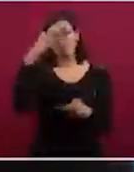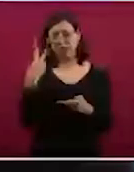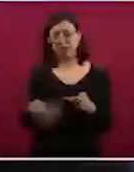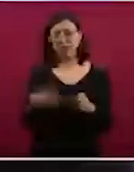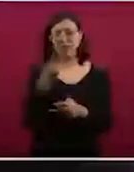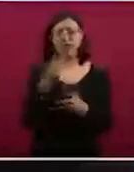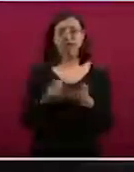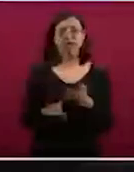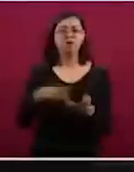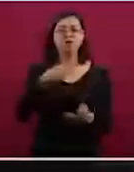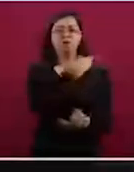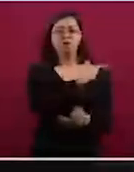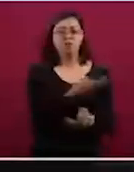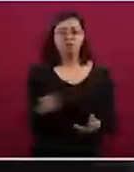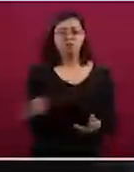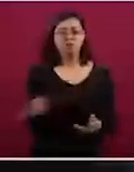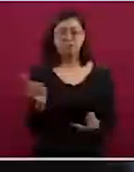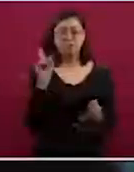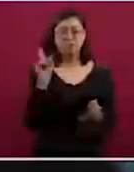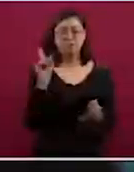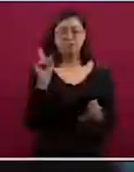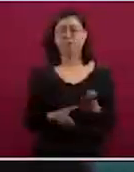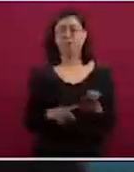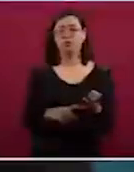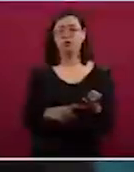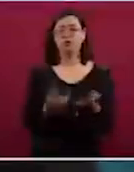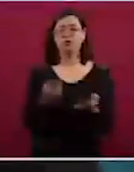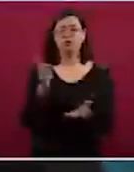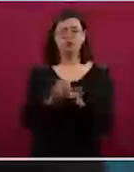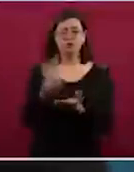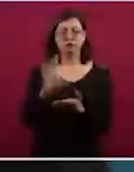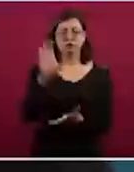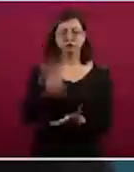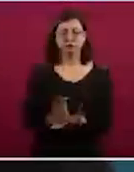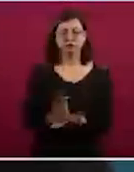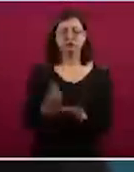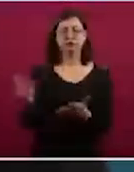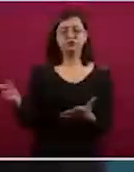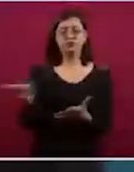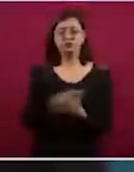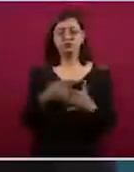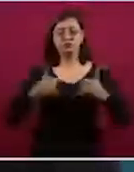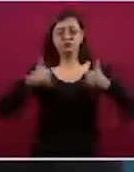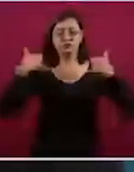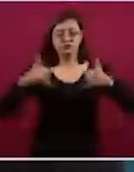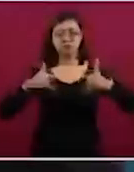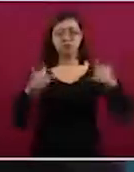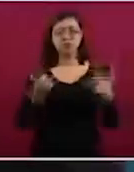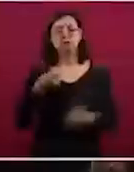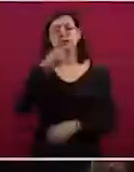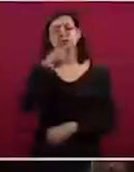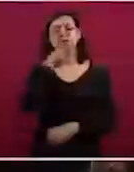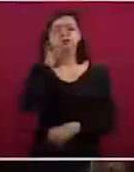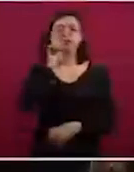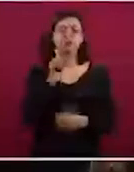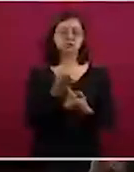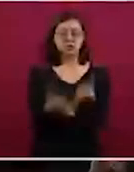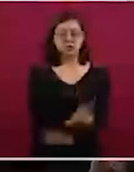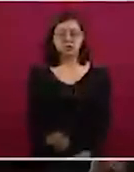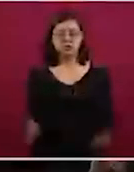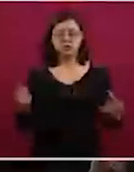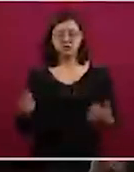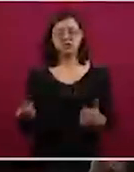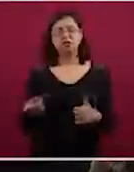en condiciones de pobreza, con las mujeres con discapacidad, las jóvenes, las niñas, las